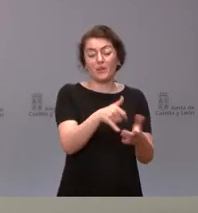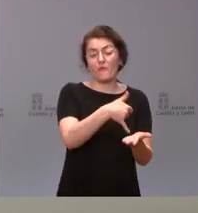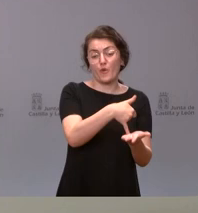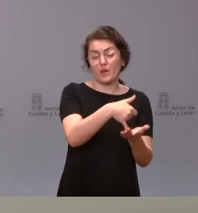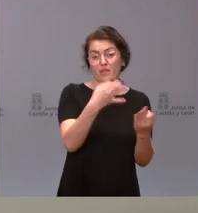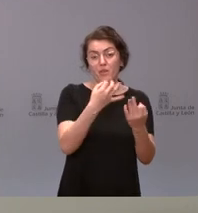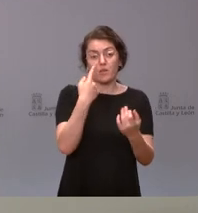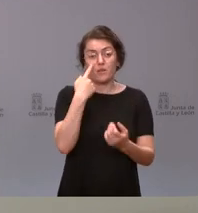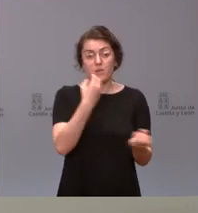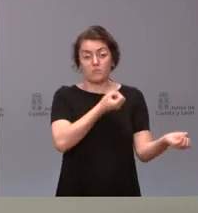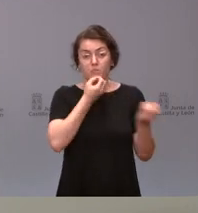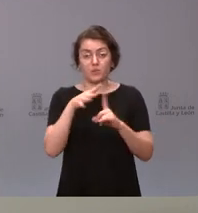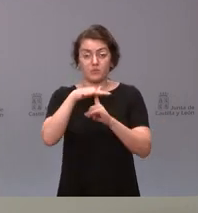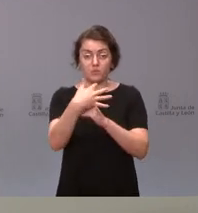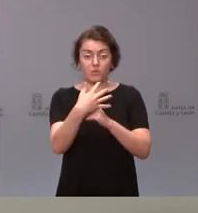las circunstancias.